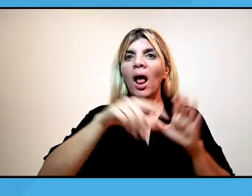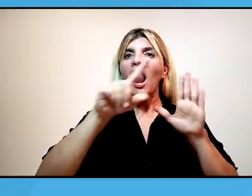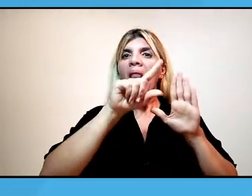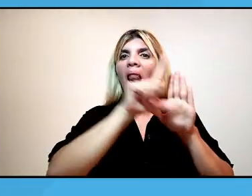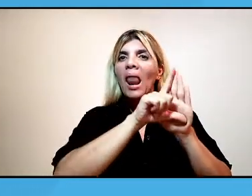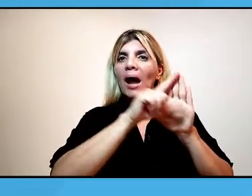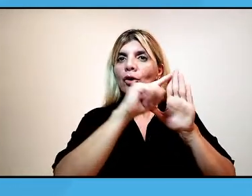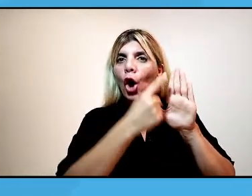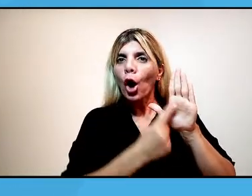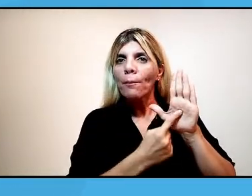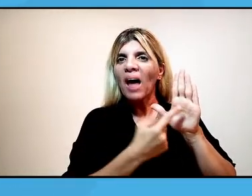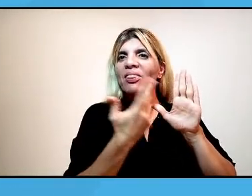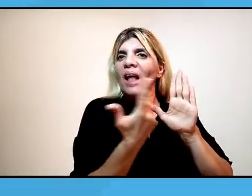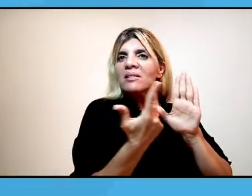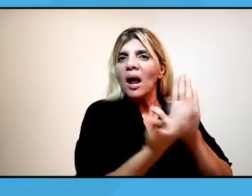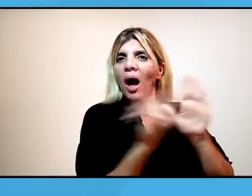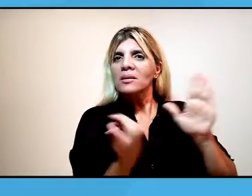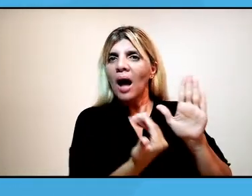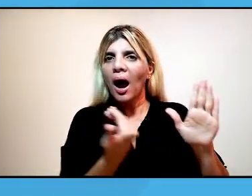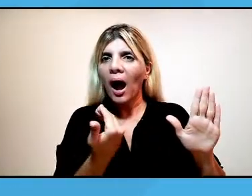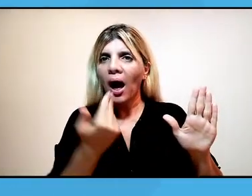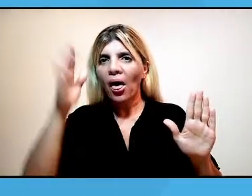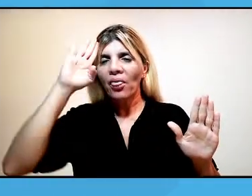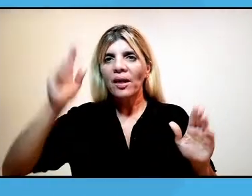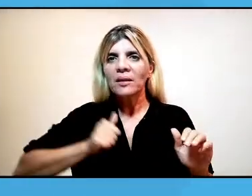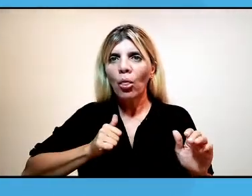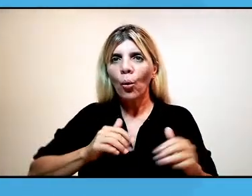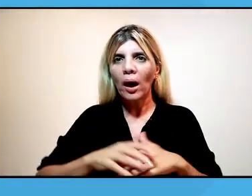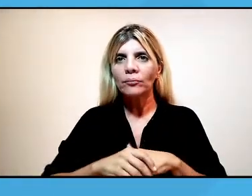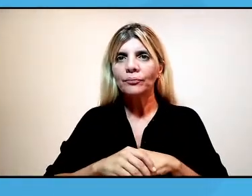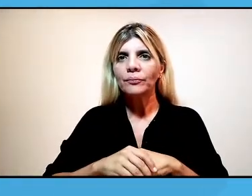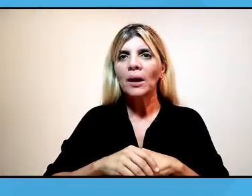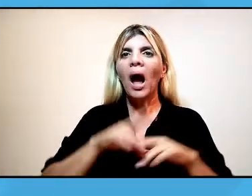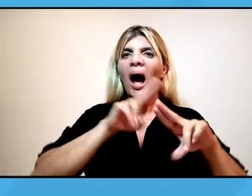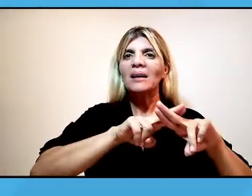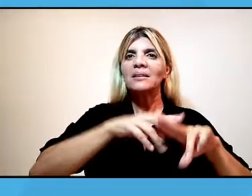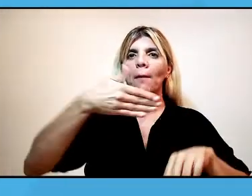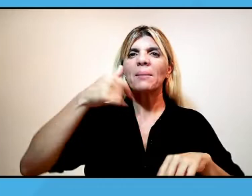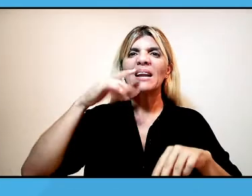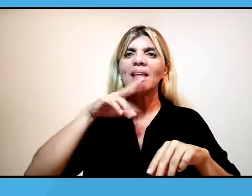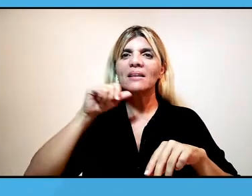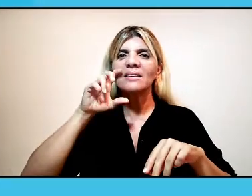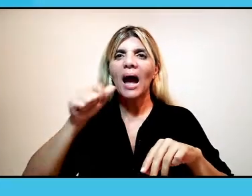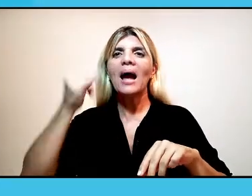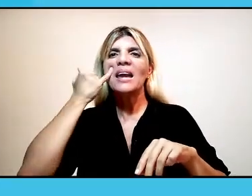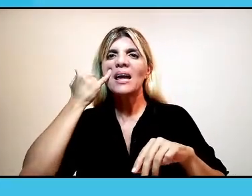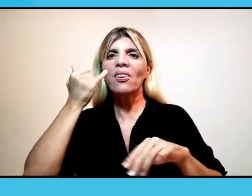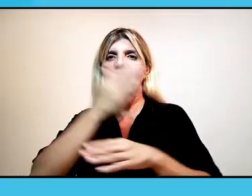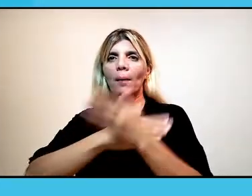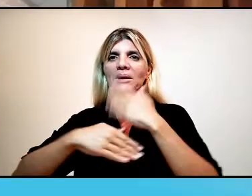norma derogada por la dictadura. Hashtag, militancia y discapacidad.